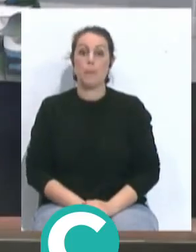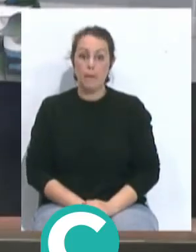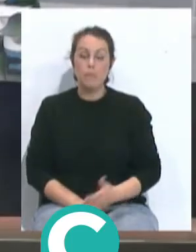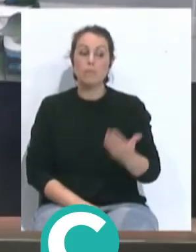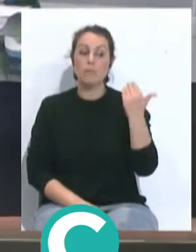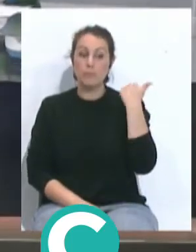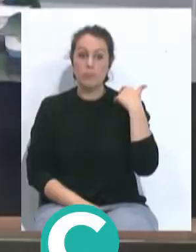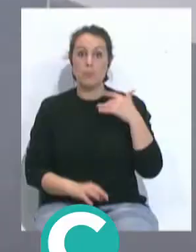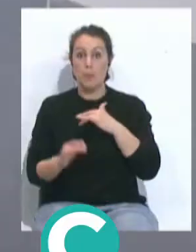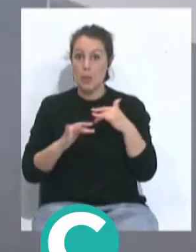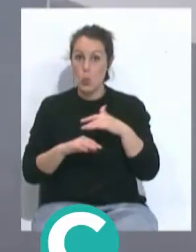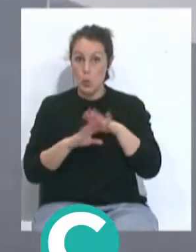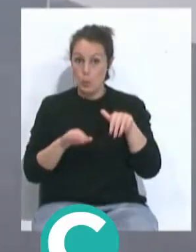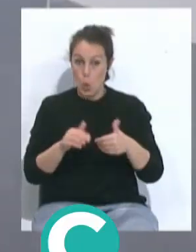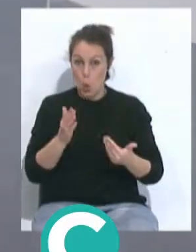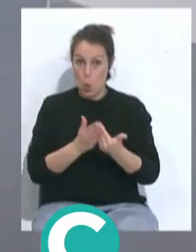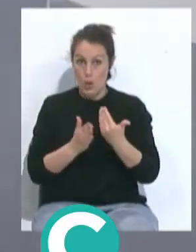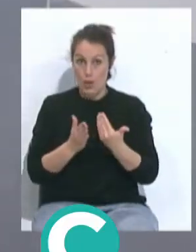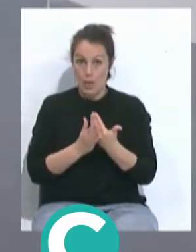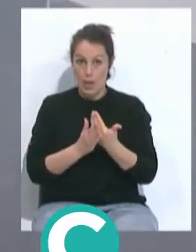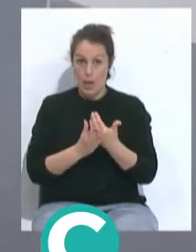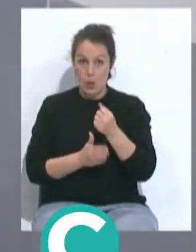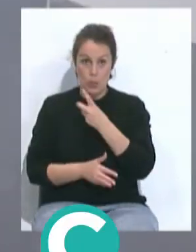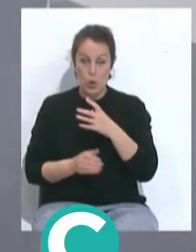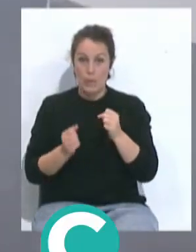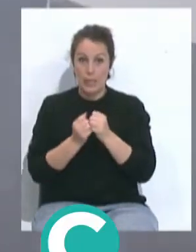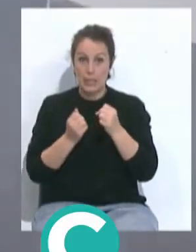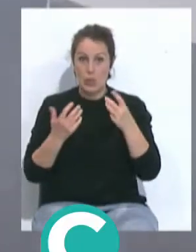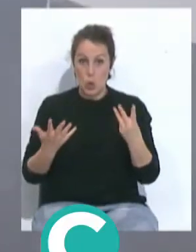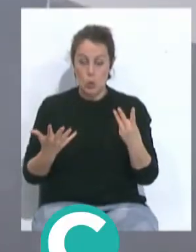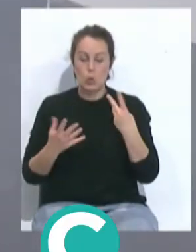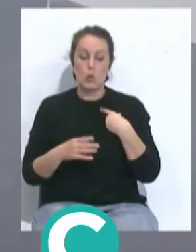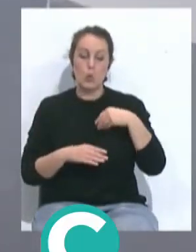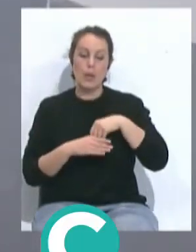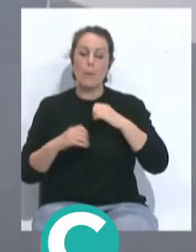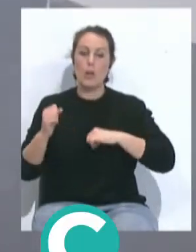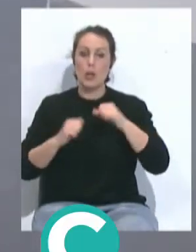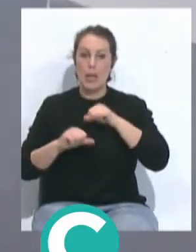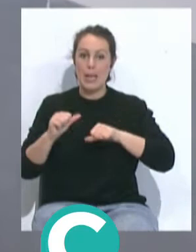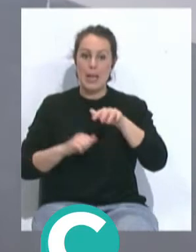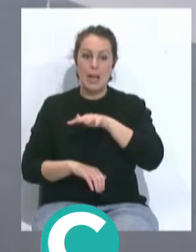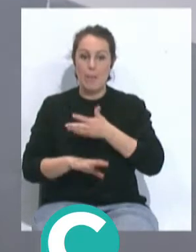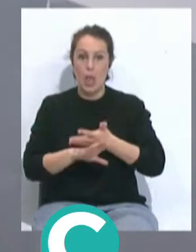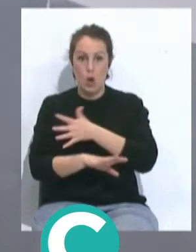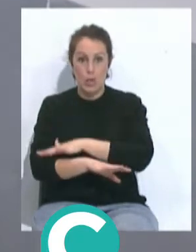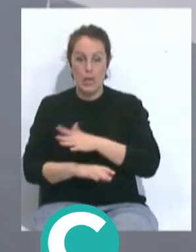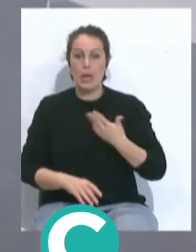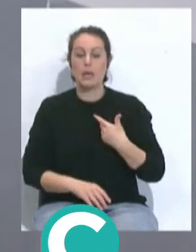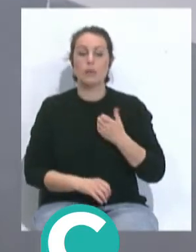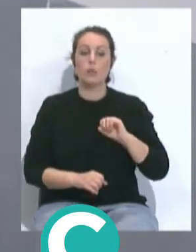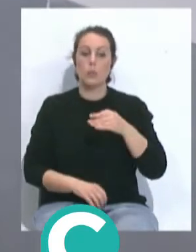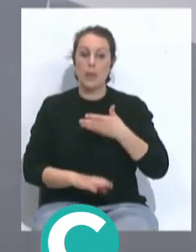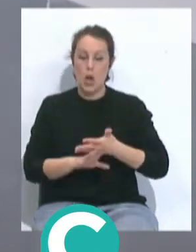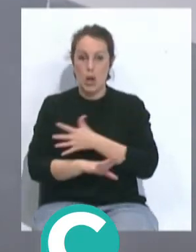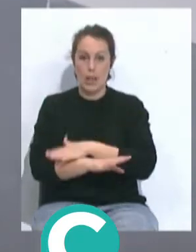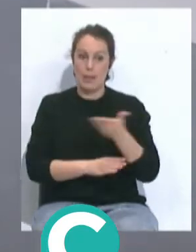jugaba el último partido de la jornada 28 del campeonato de Liga en Mallorca. El Real Club Deportivo